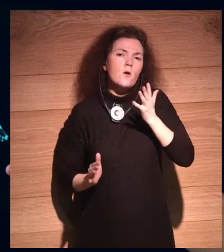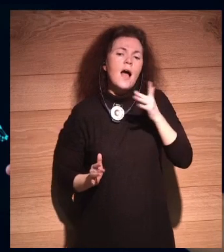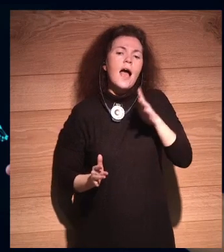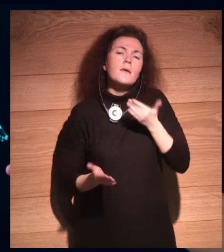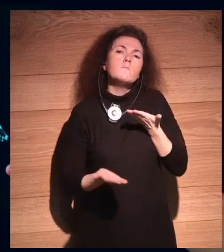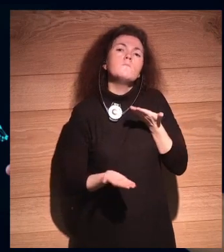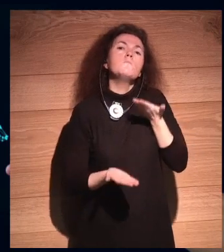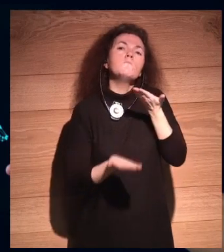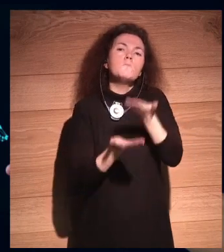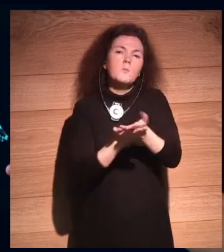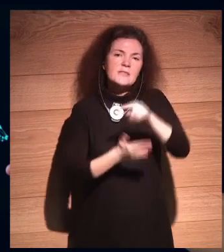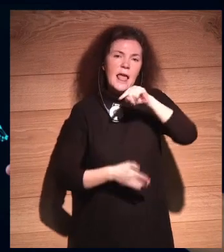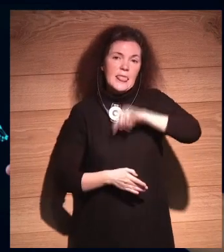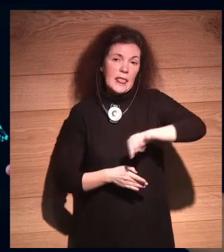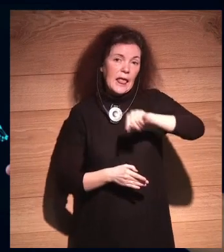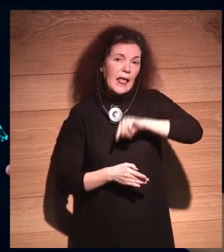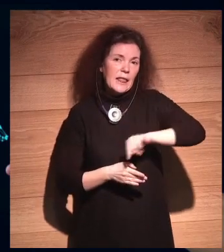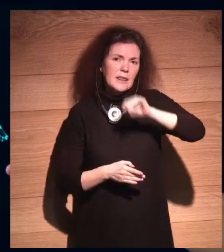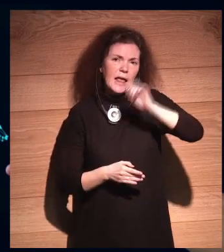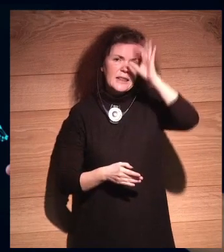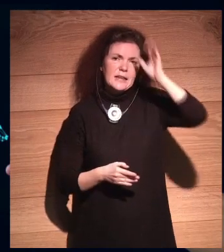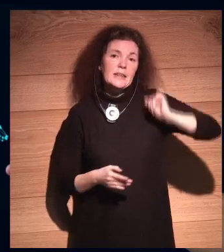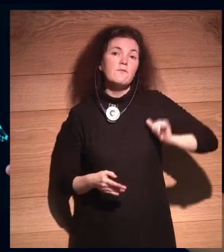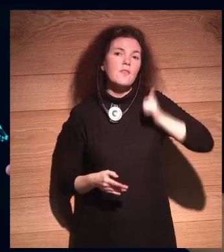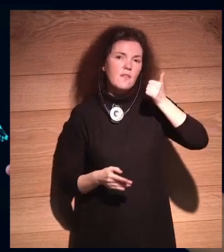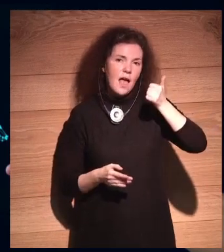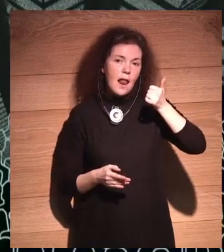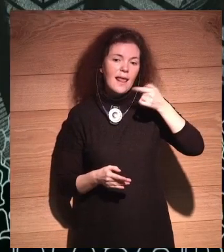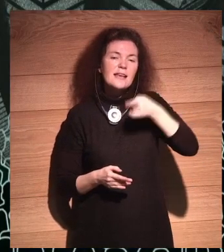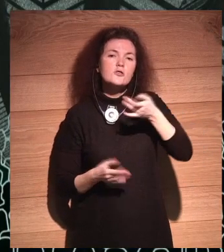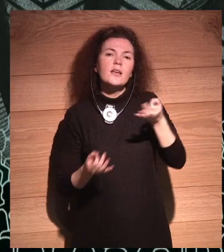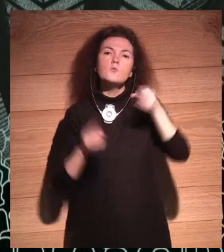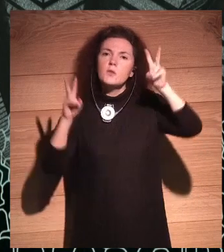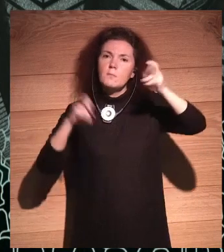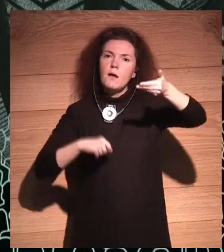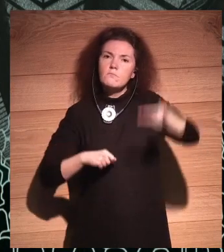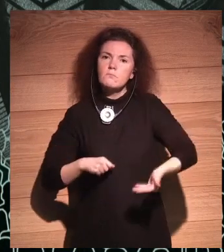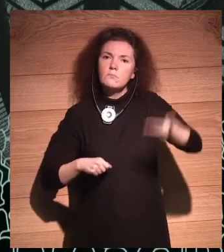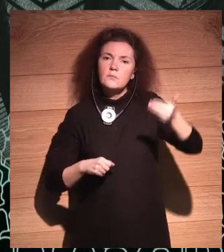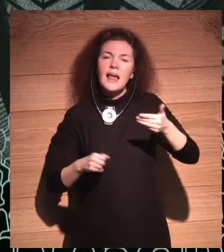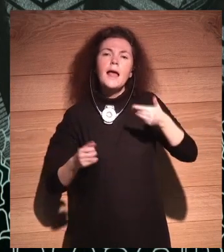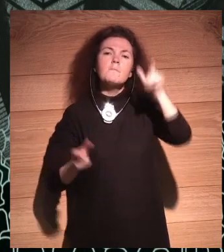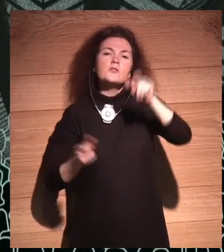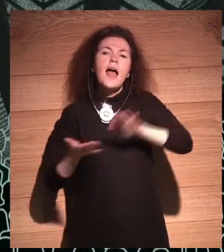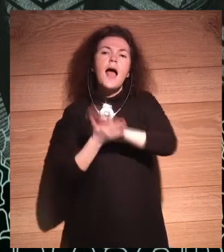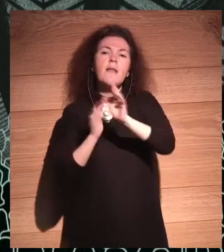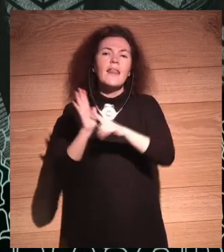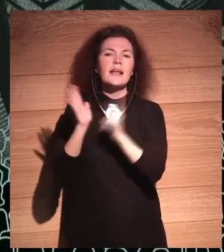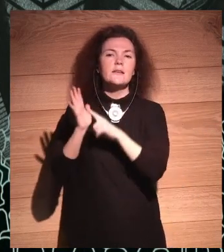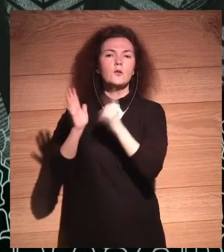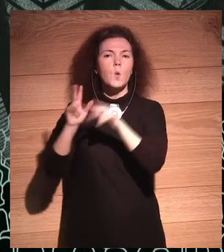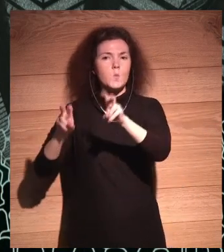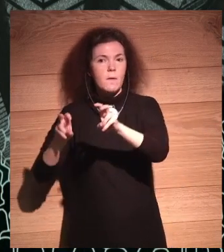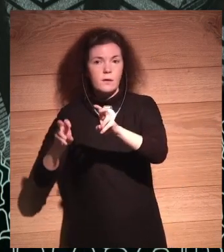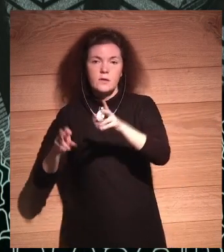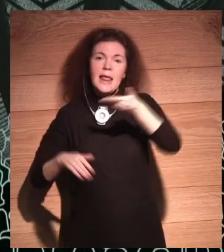una propuesta de ética de la inteligencia artificial. Esto es un gran tema. La gente habla de nuevas legislaciones que necesitamos. Y lo más